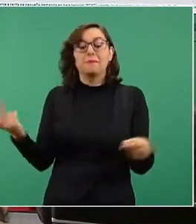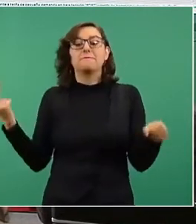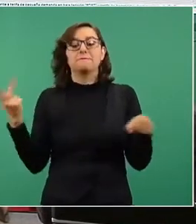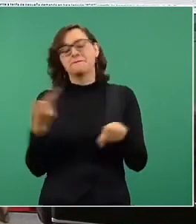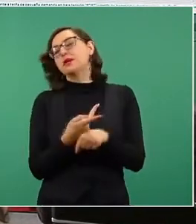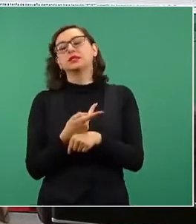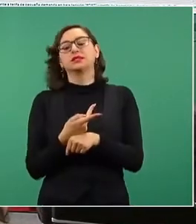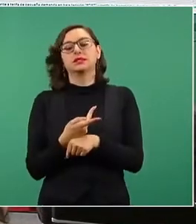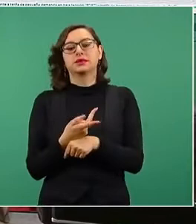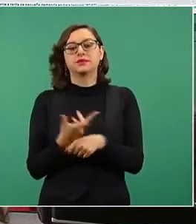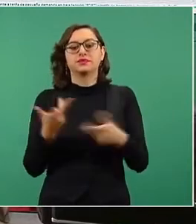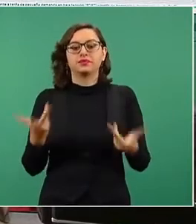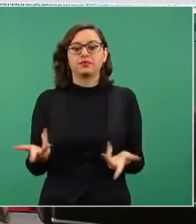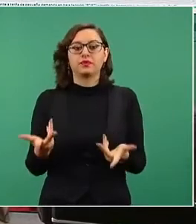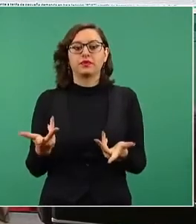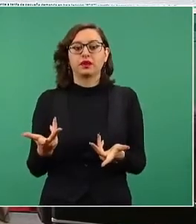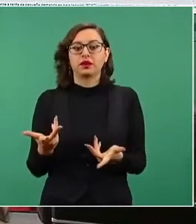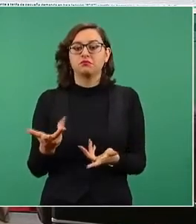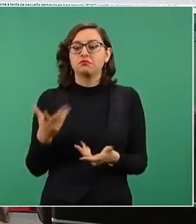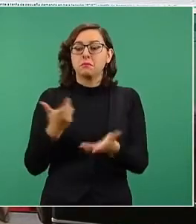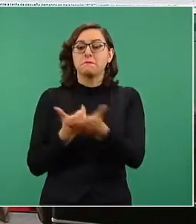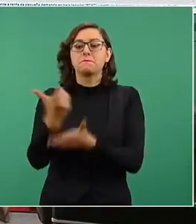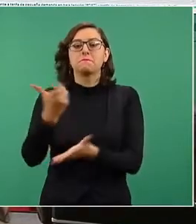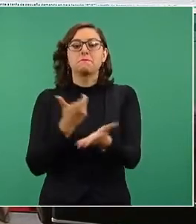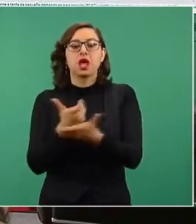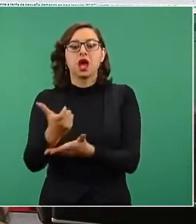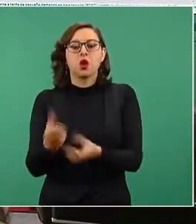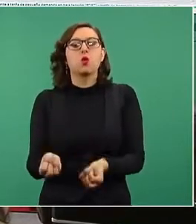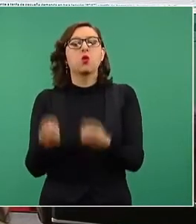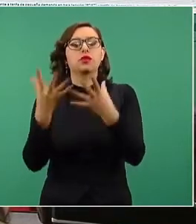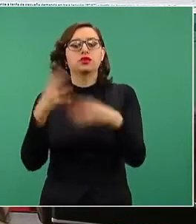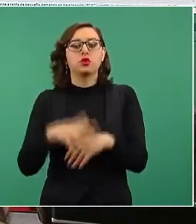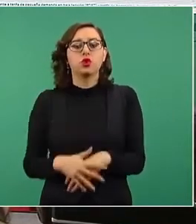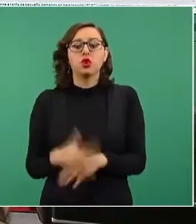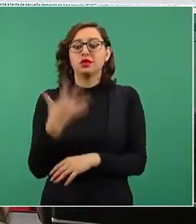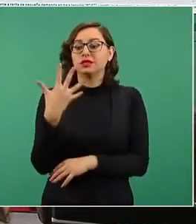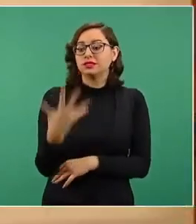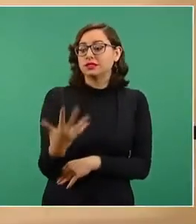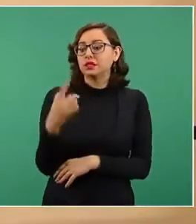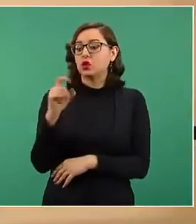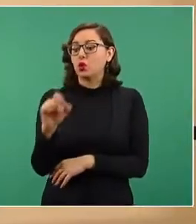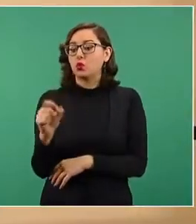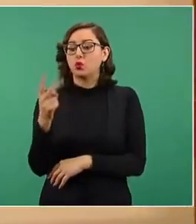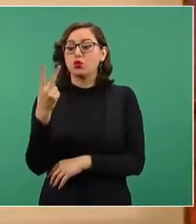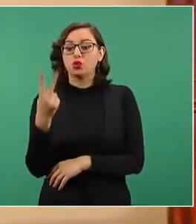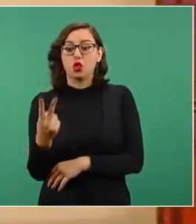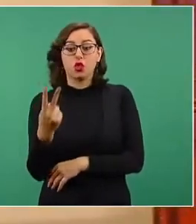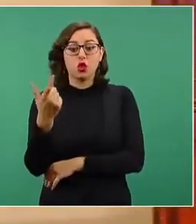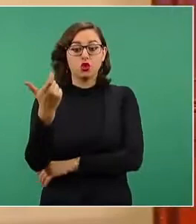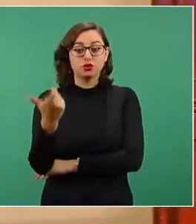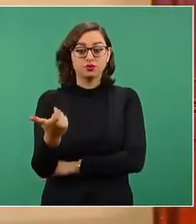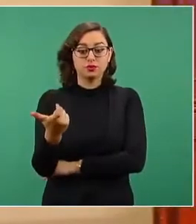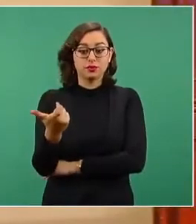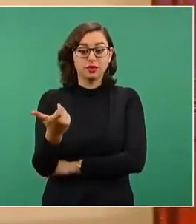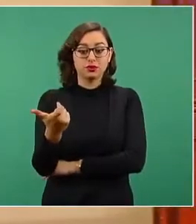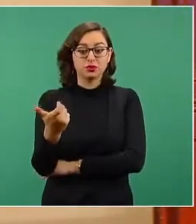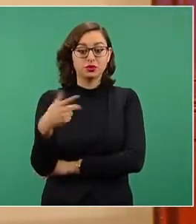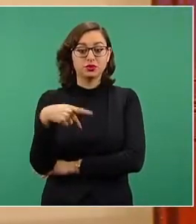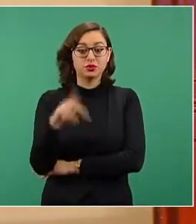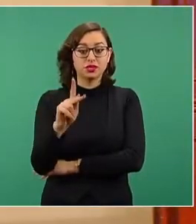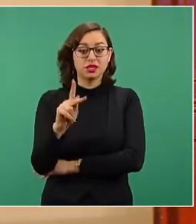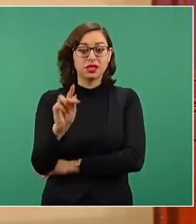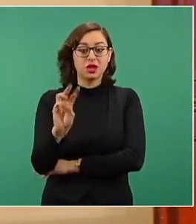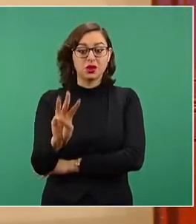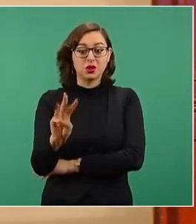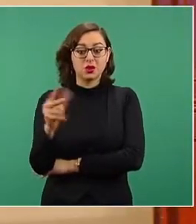pagarían es 5.2 pesos. O sea, te sales completamente del subsidio. Imagínate, por eso te llegan recibos de repente